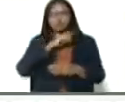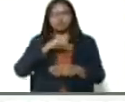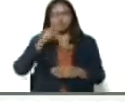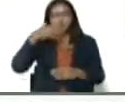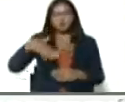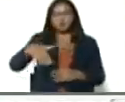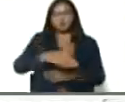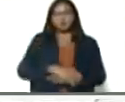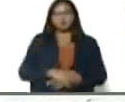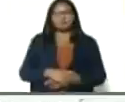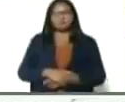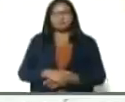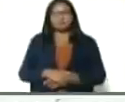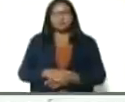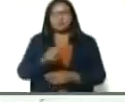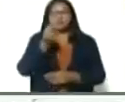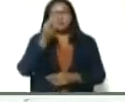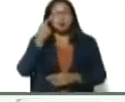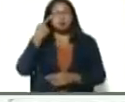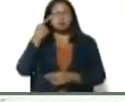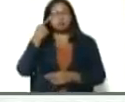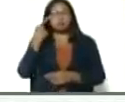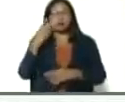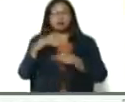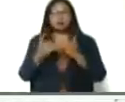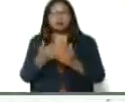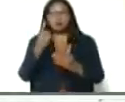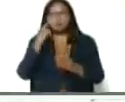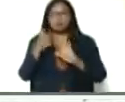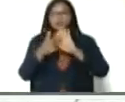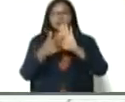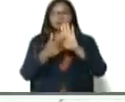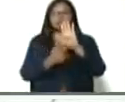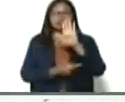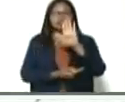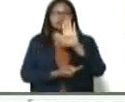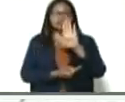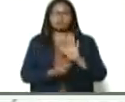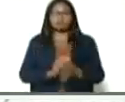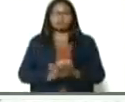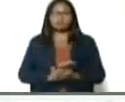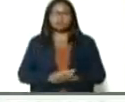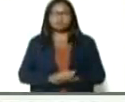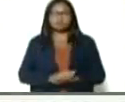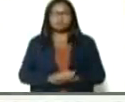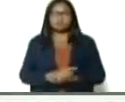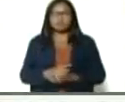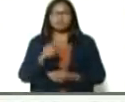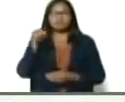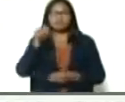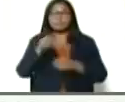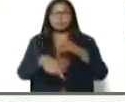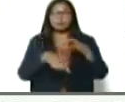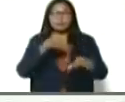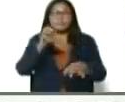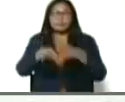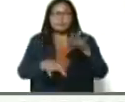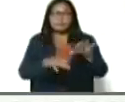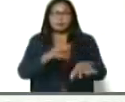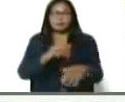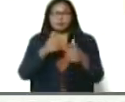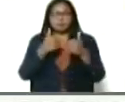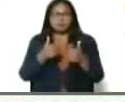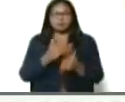frijol, chino, de primera, de calidad, como este, que podemos ver aquí, que va a ser cosechado, va a ser cosechado,